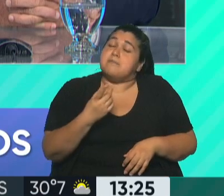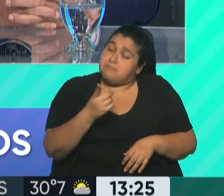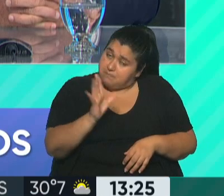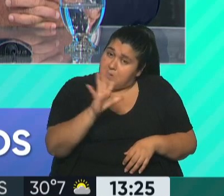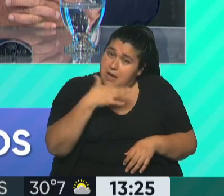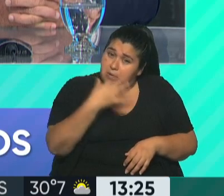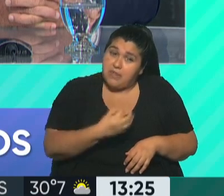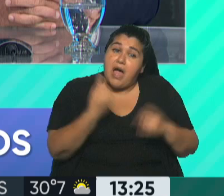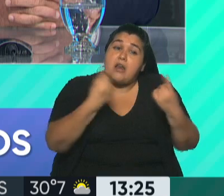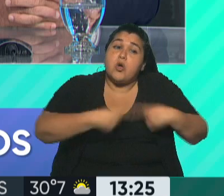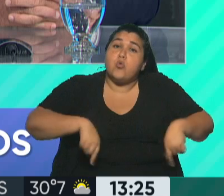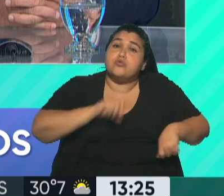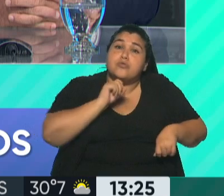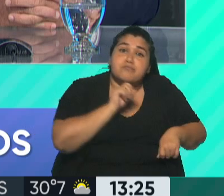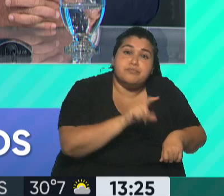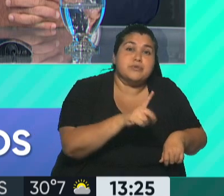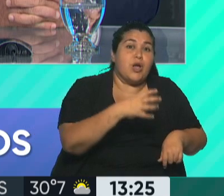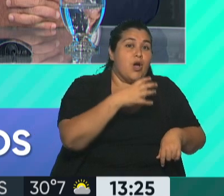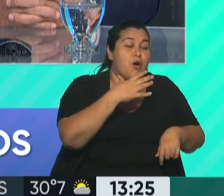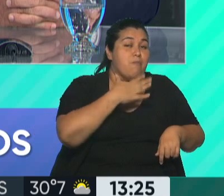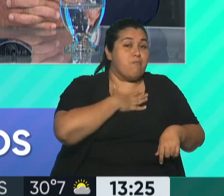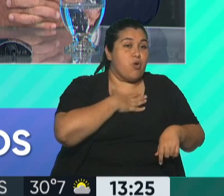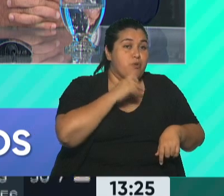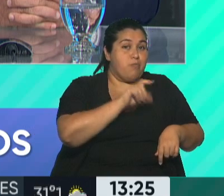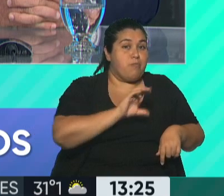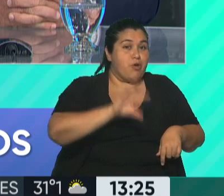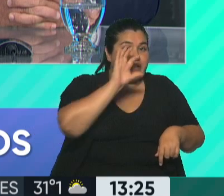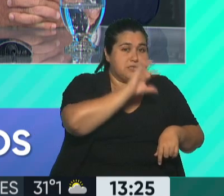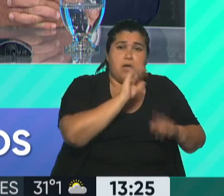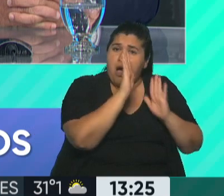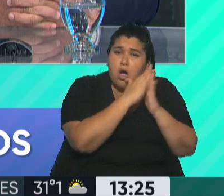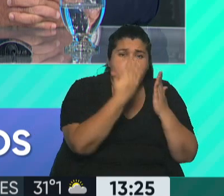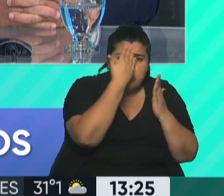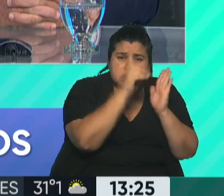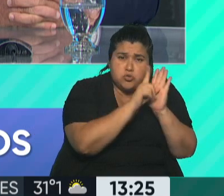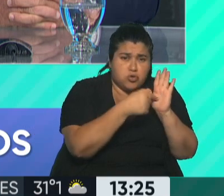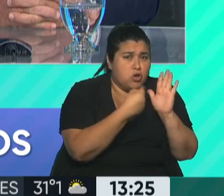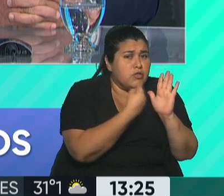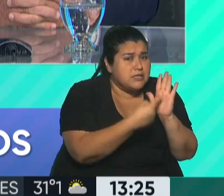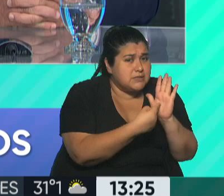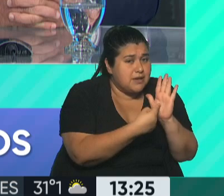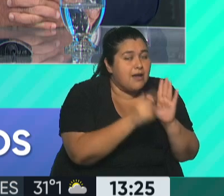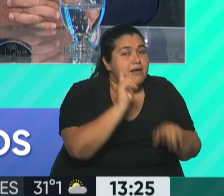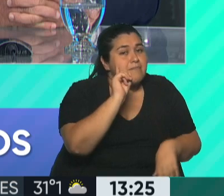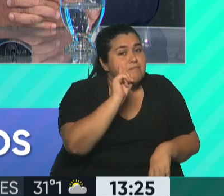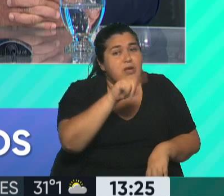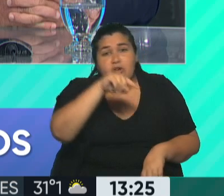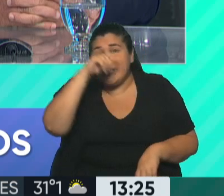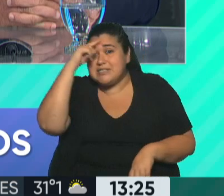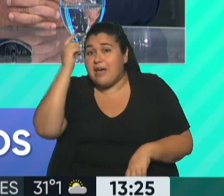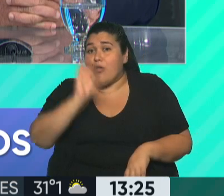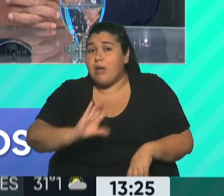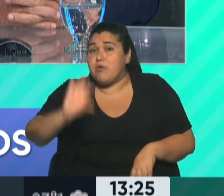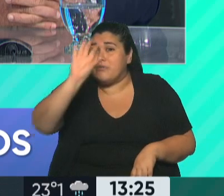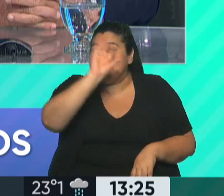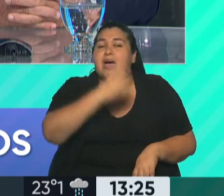los recursos naturales pertenecen a las provincias, esto es así constitucionalmente, pero lo que pasa es que generalmente los estados provinciales no tienen la